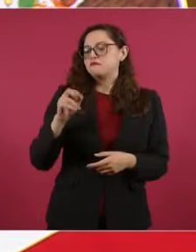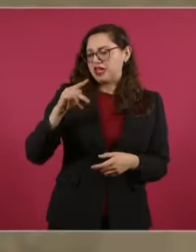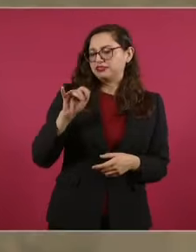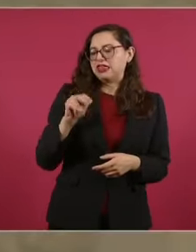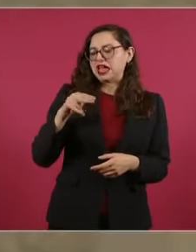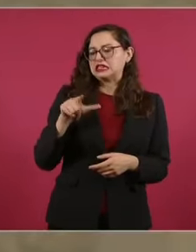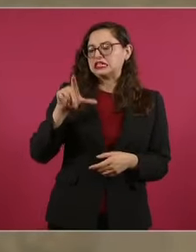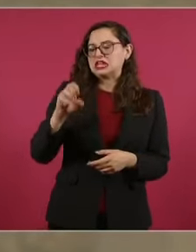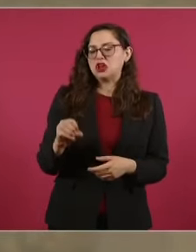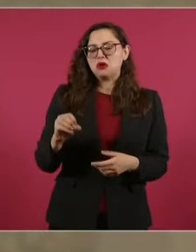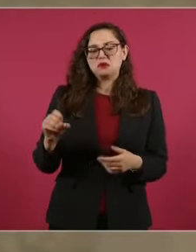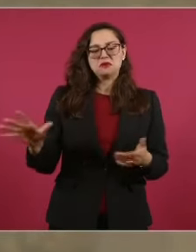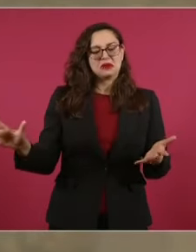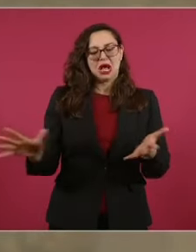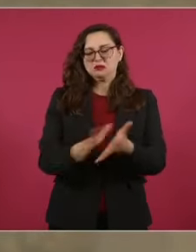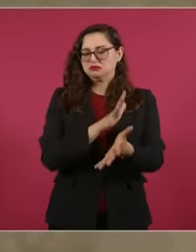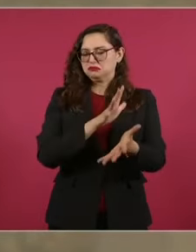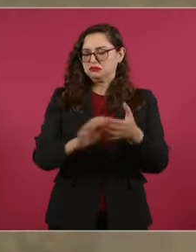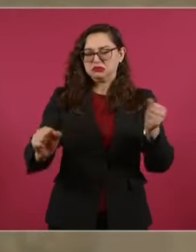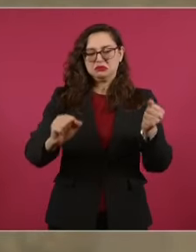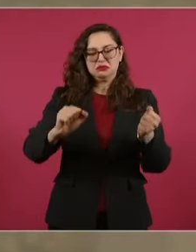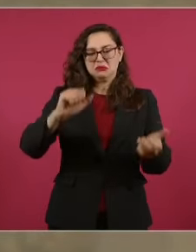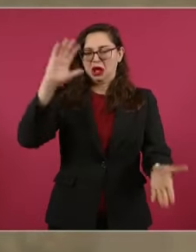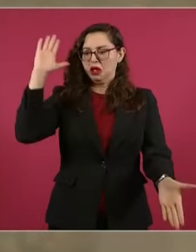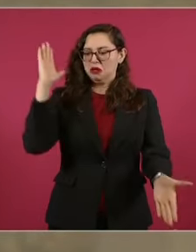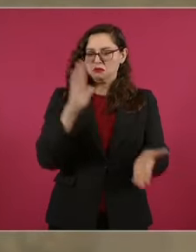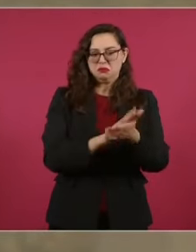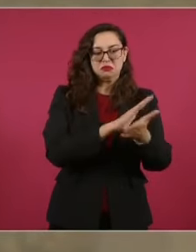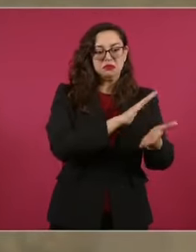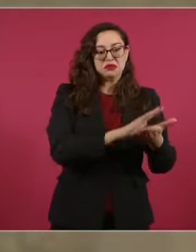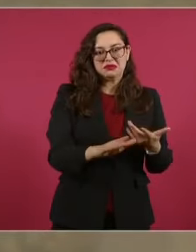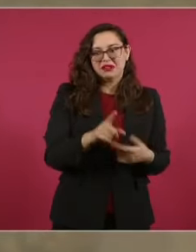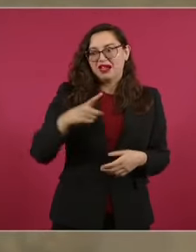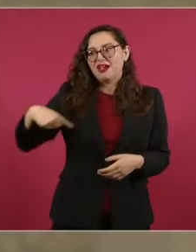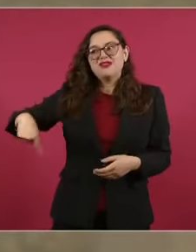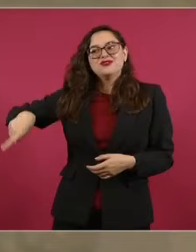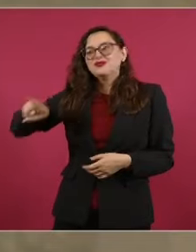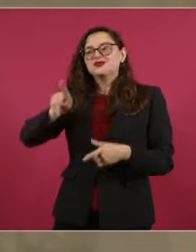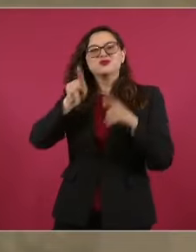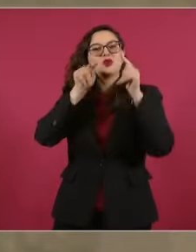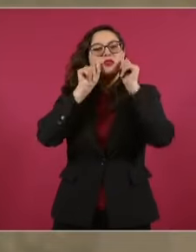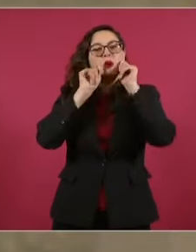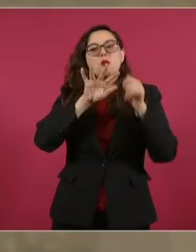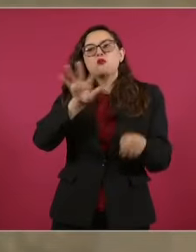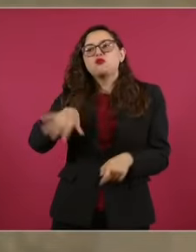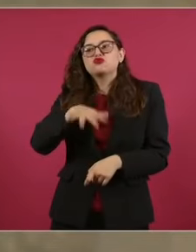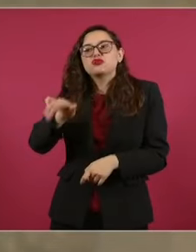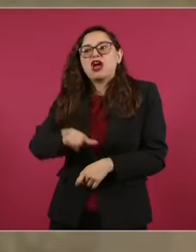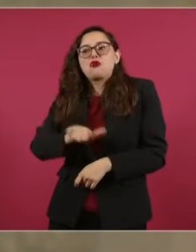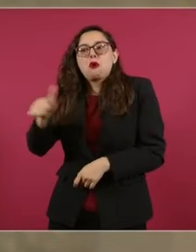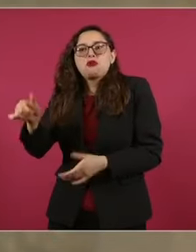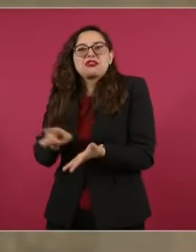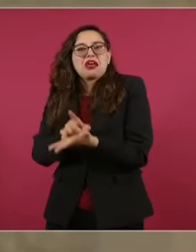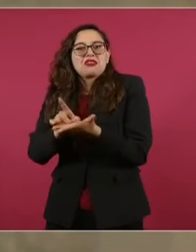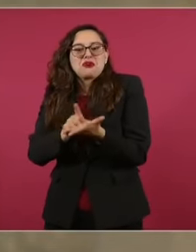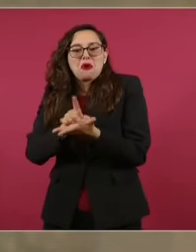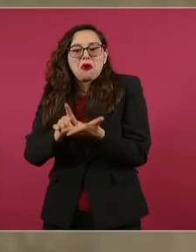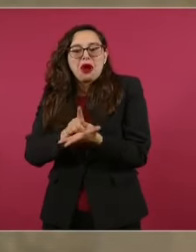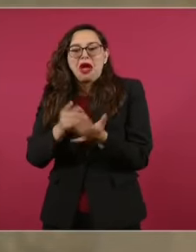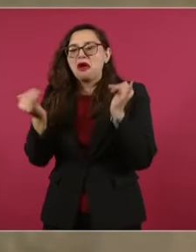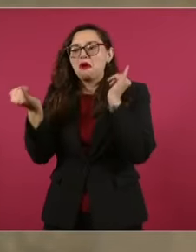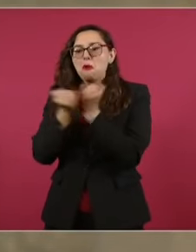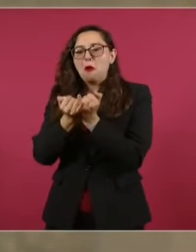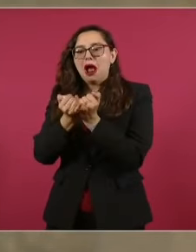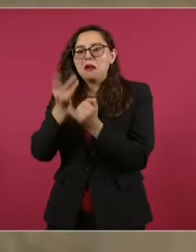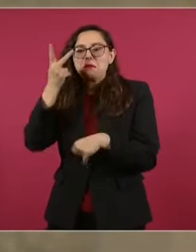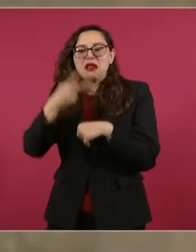Si hay consumidores van a inventar otra sustancia, igual o peor, de terrible, de